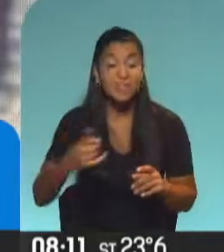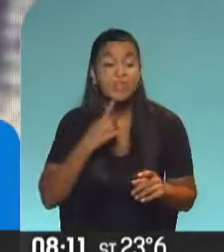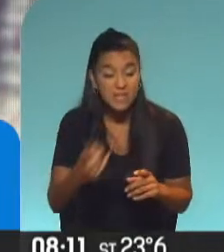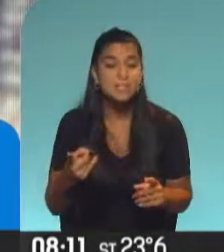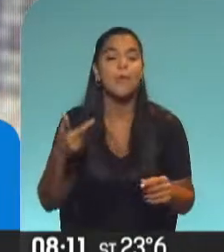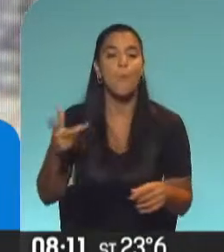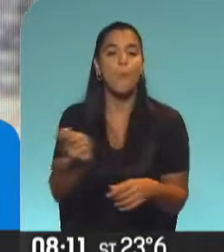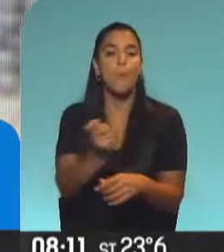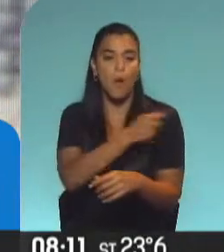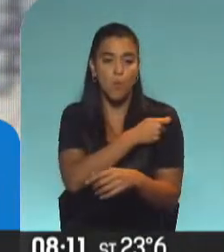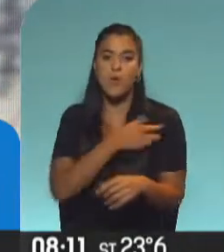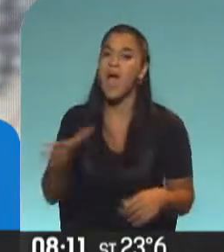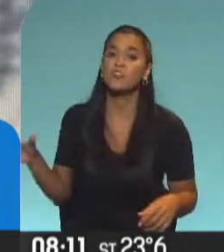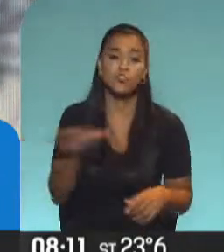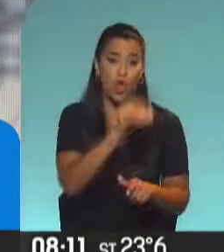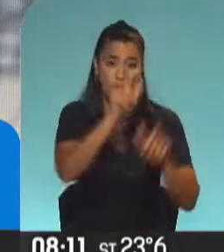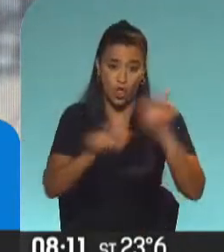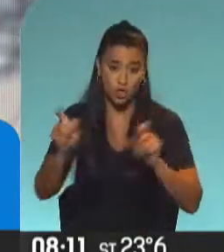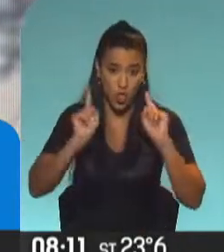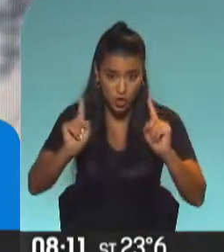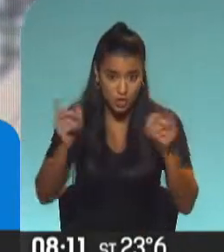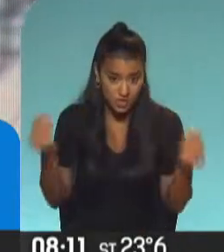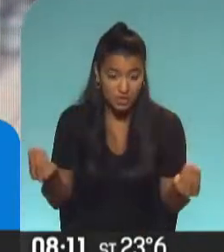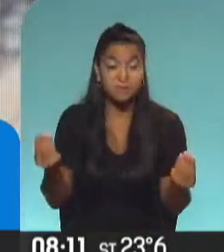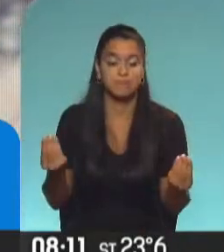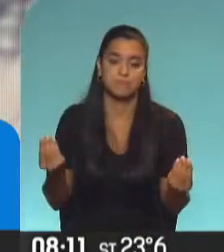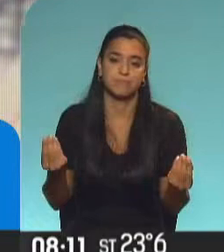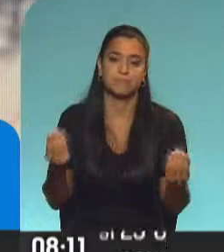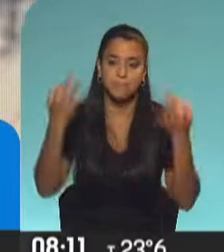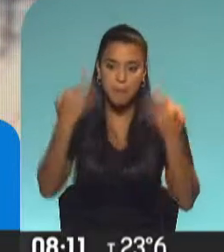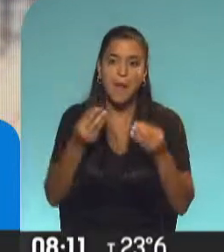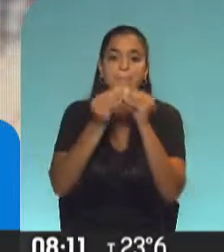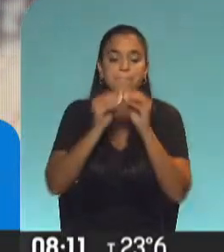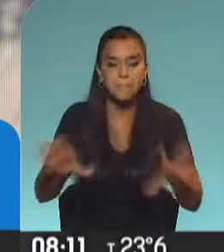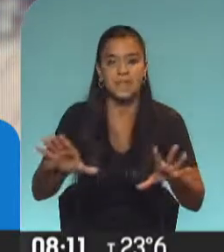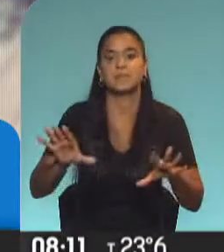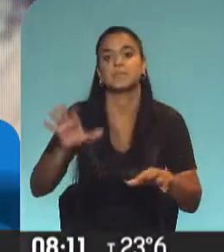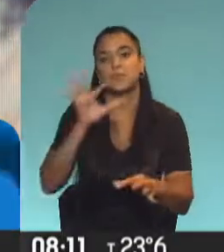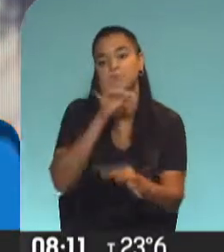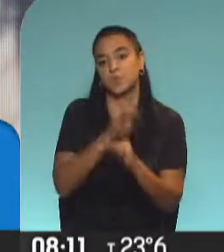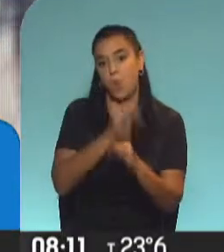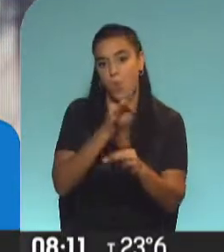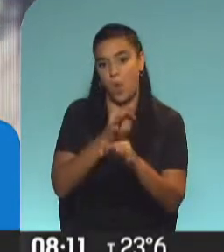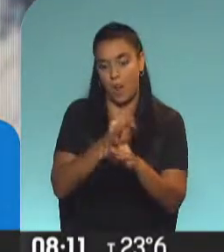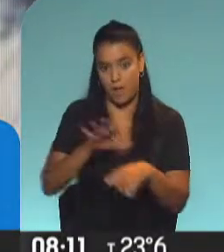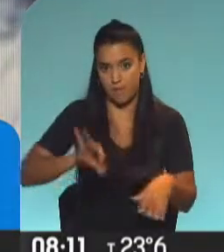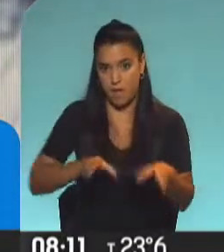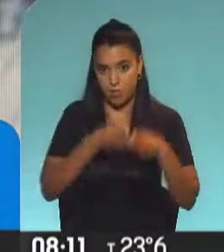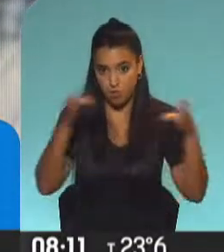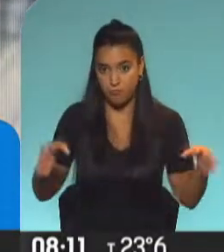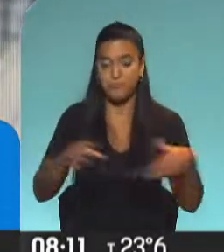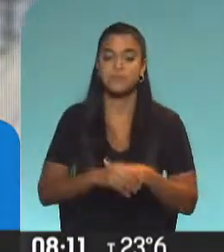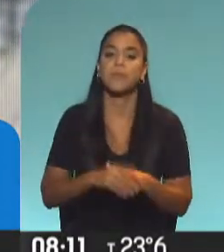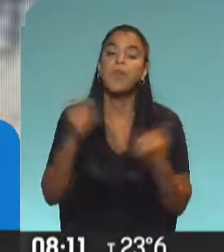se va a vacunar a todos los docentes, precisamente para garantizar el inicio del ciclo lectivo. Ahora, hay algunas